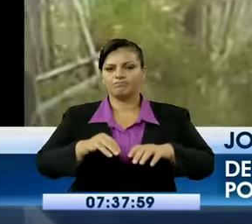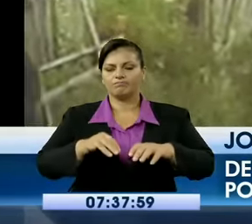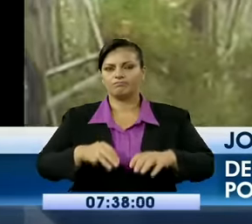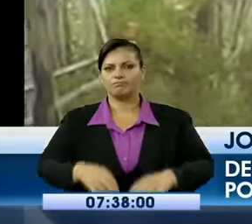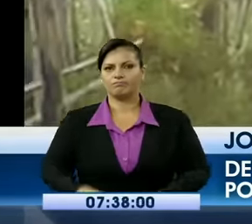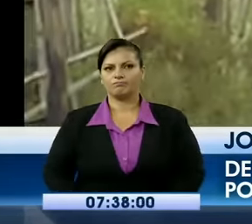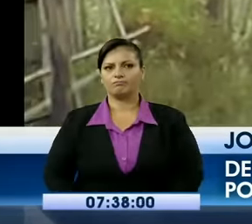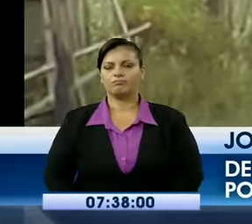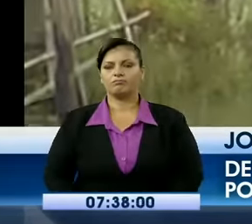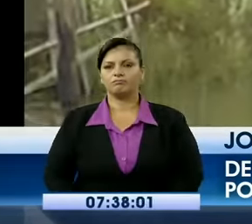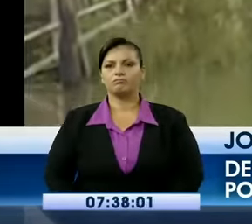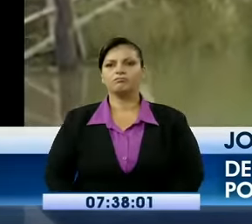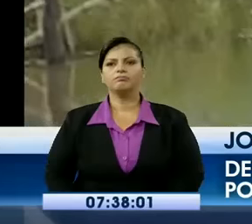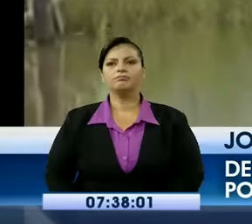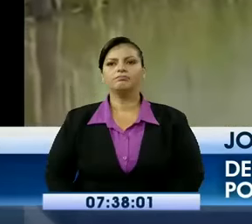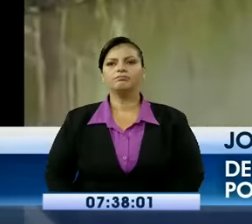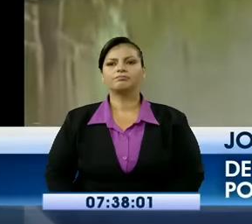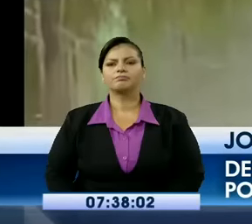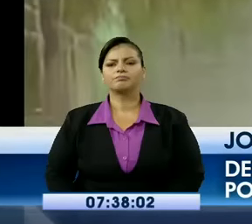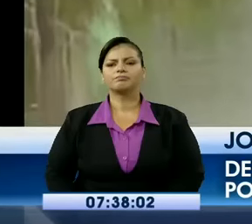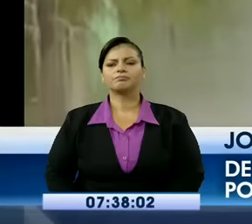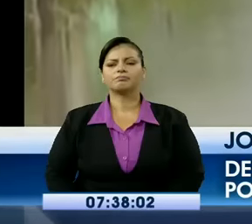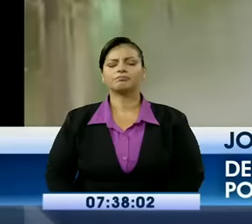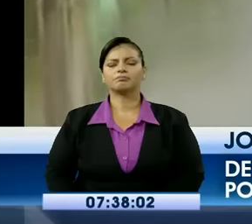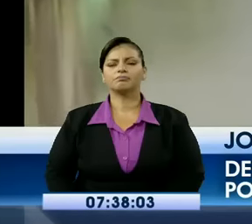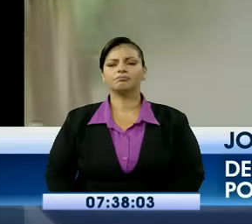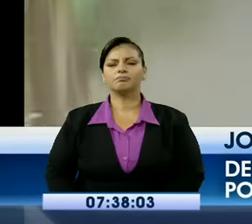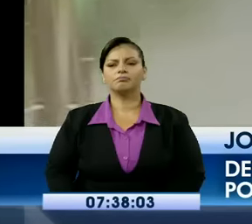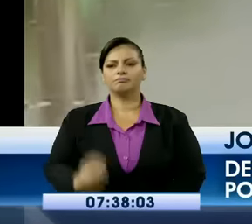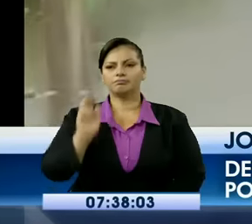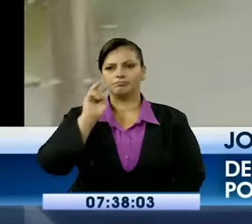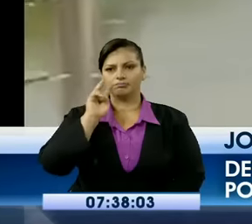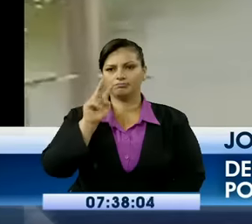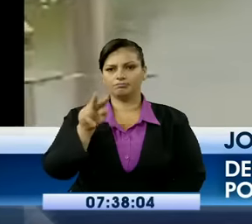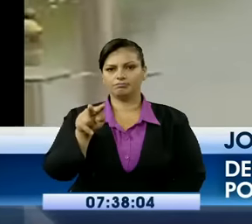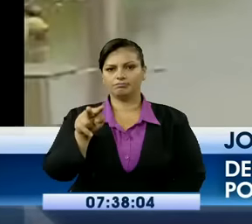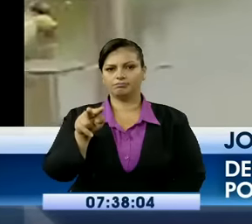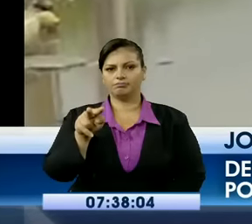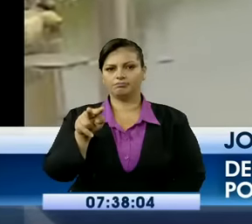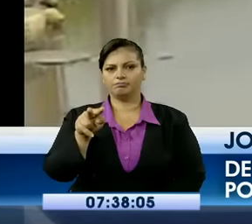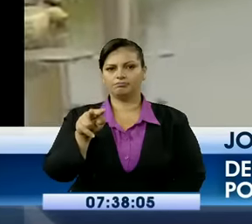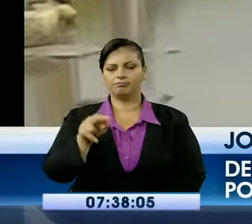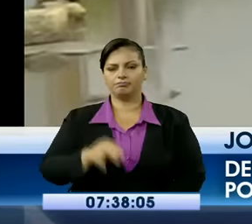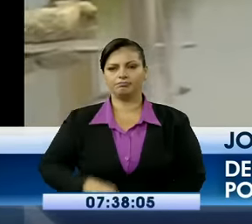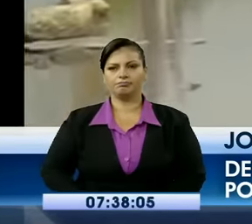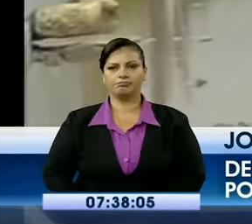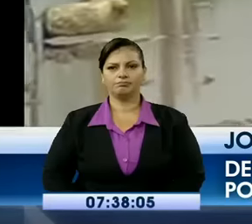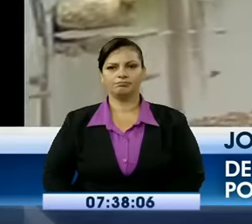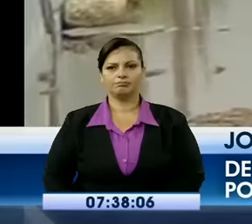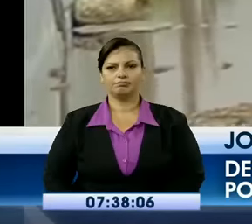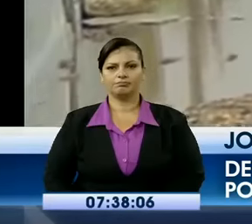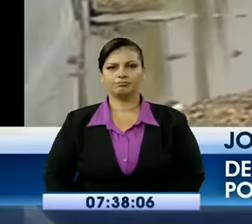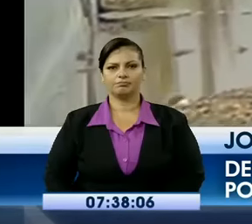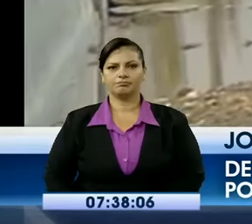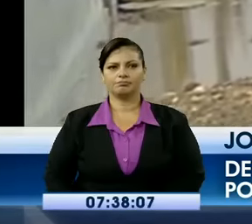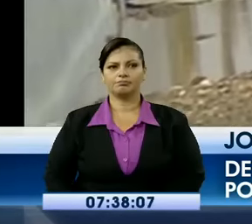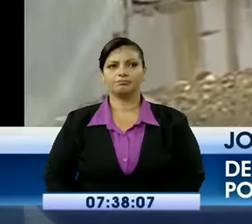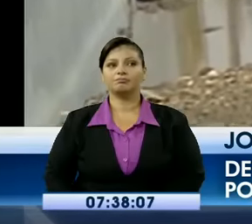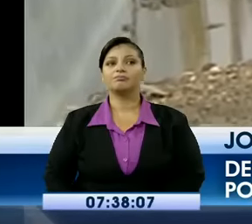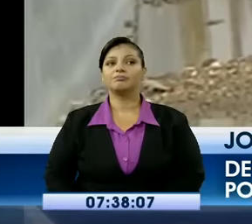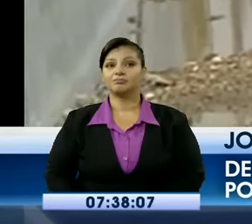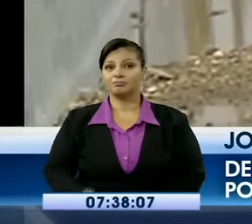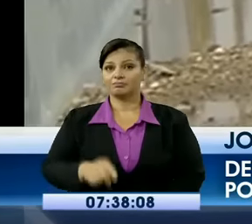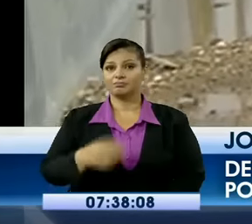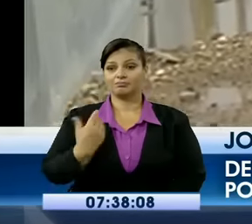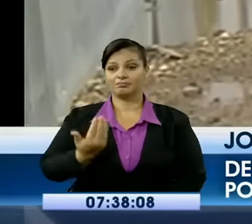preocupa en la población? Bueno, que ustedes están observando en pantalla en estos instantes, corresponde a la última lluvia